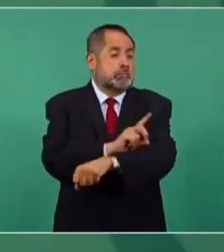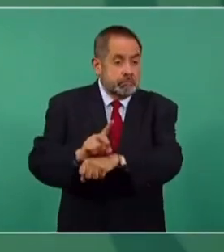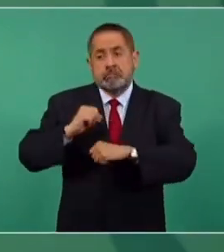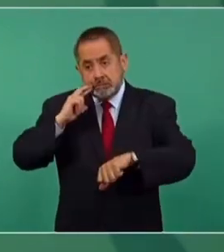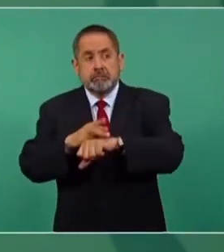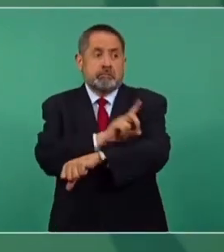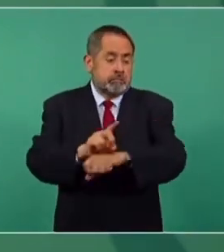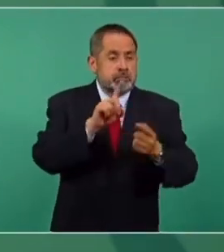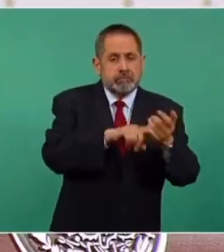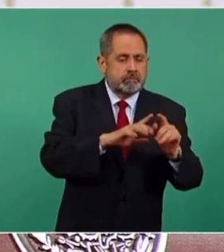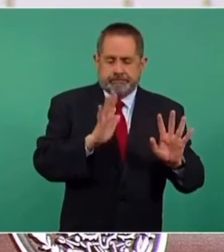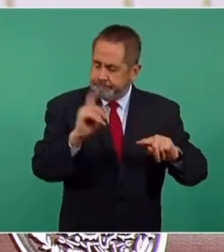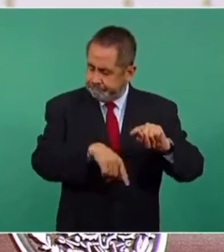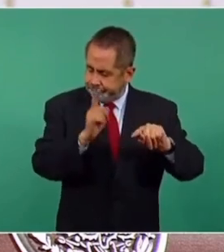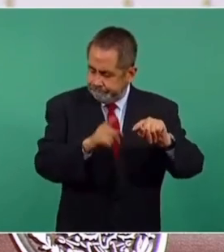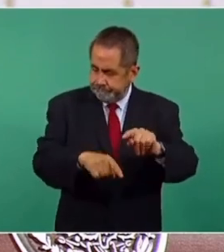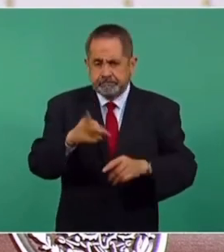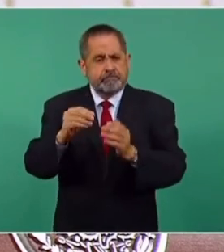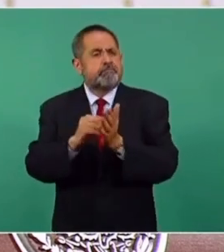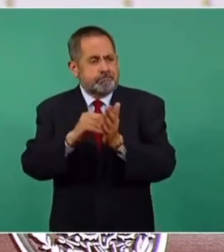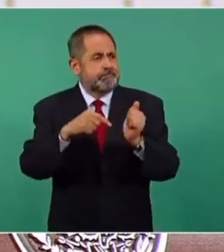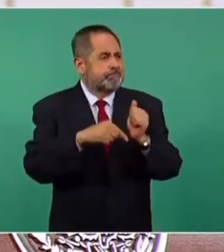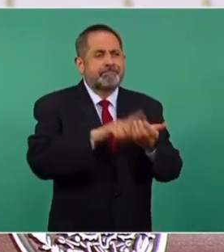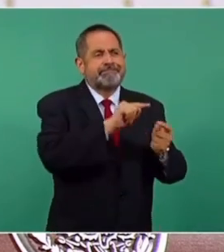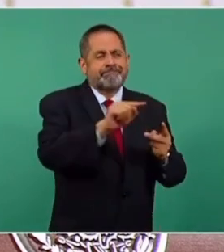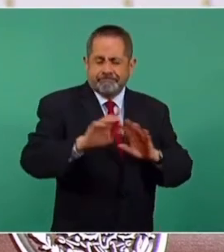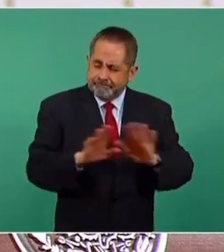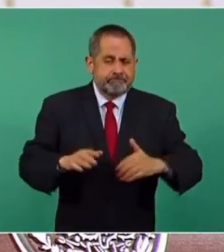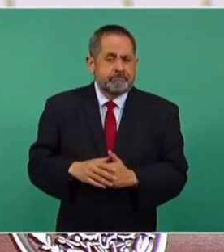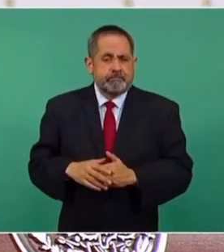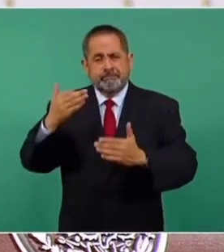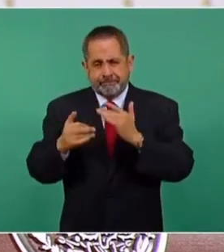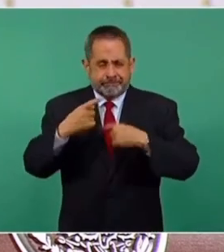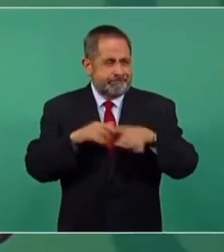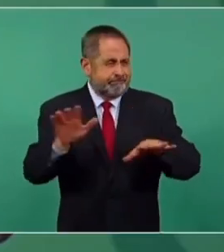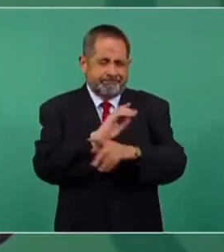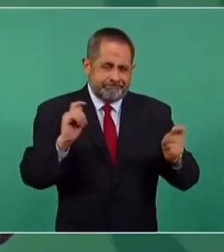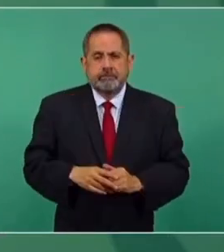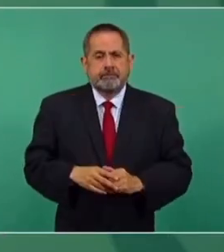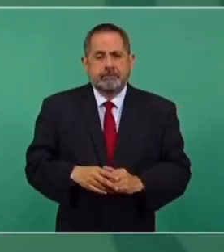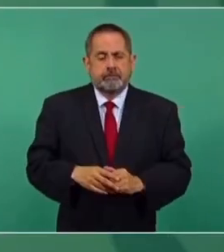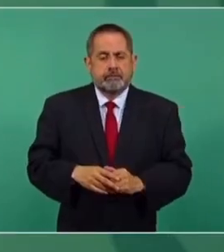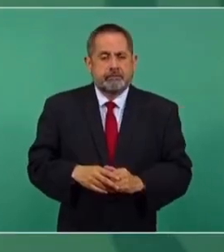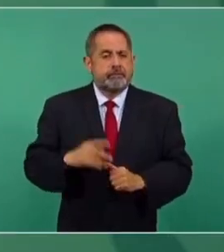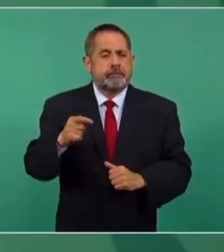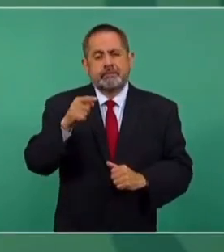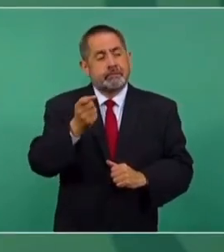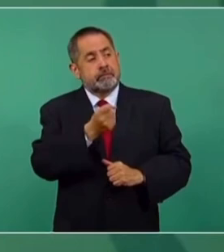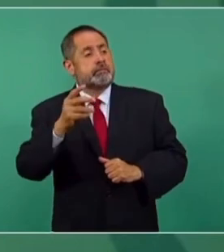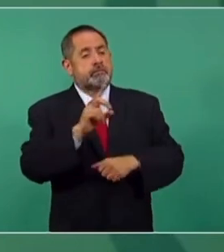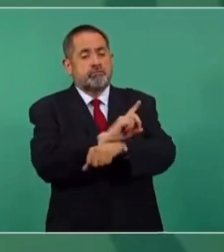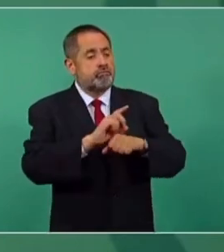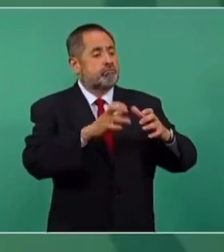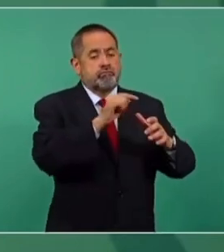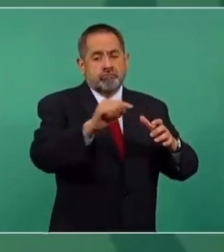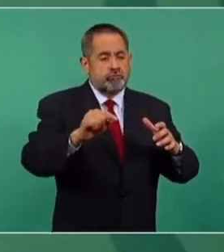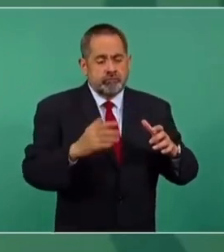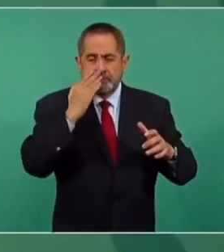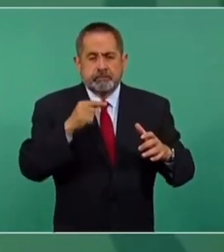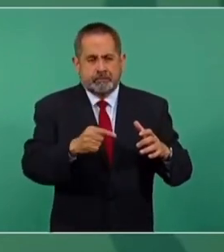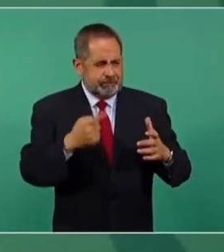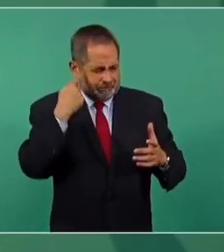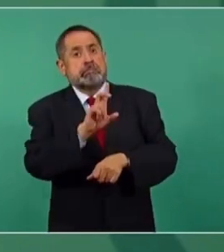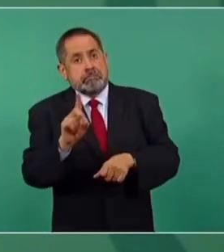y se han ido quitando, pero todavía no terminamos de llevar a cabo esa reforma administrativa, porque hay delegaciones que no tienen